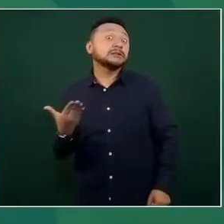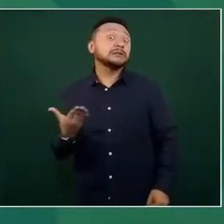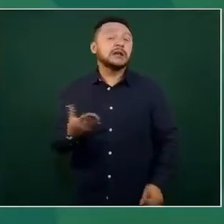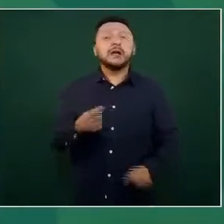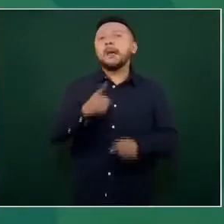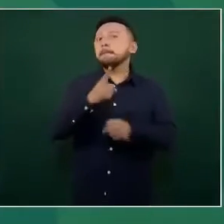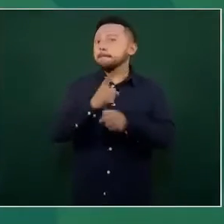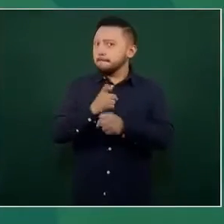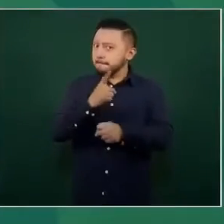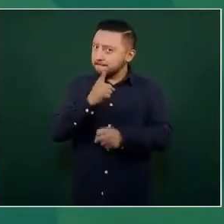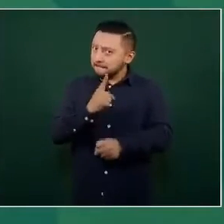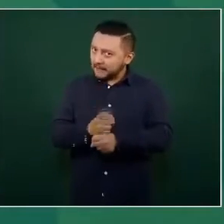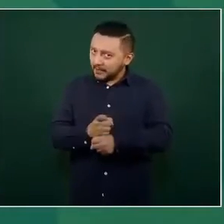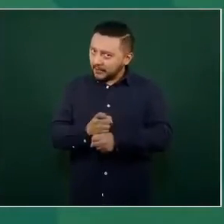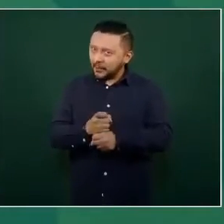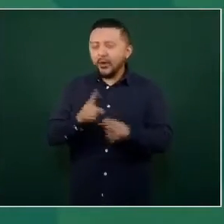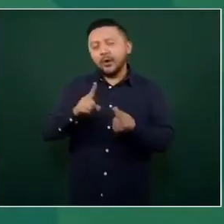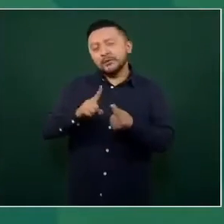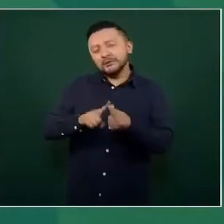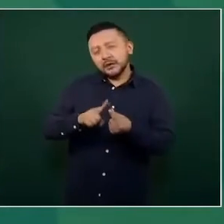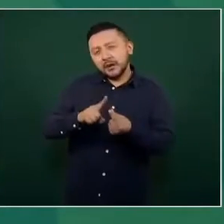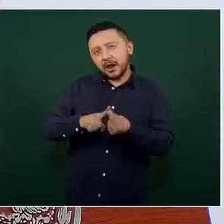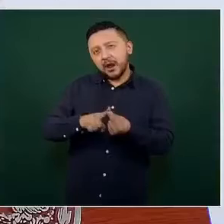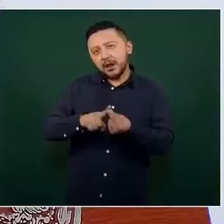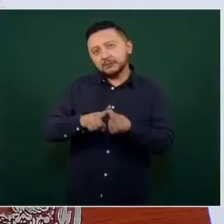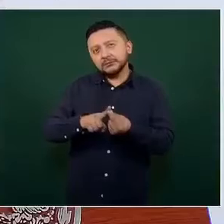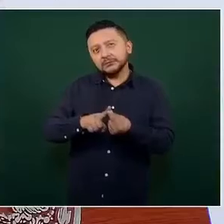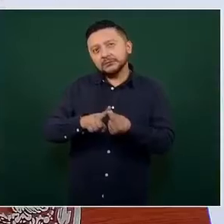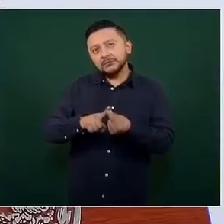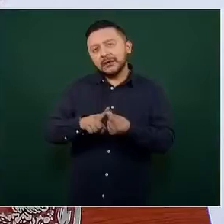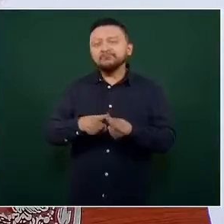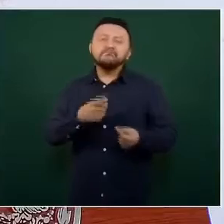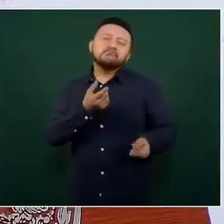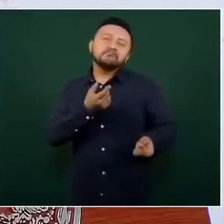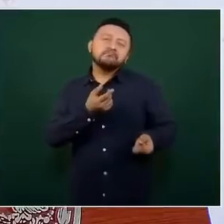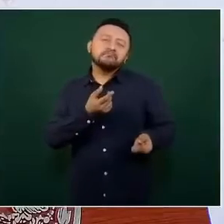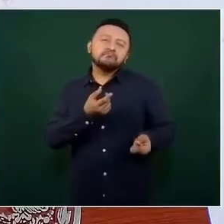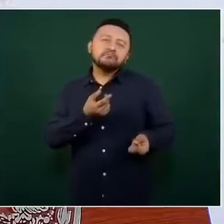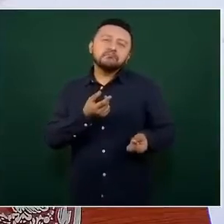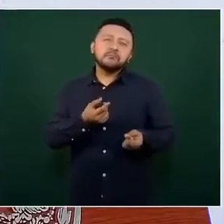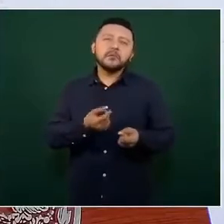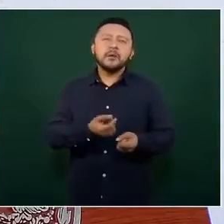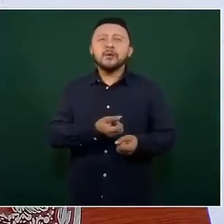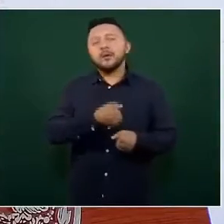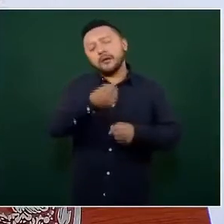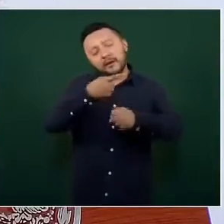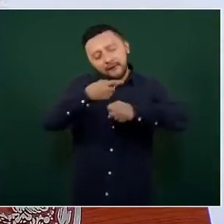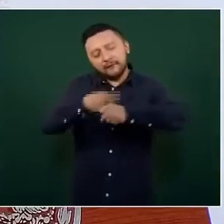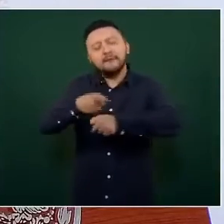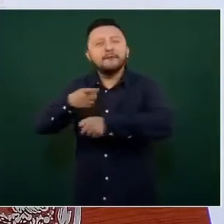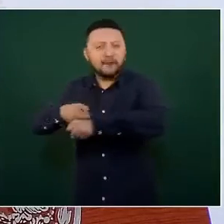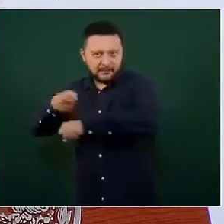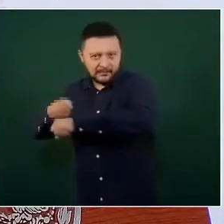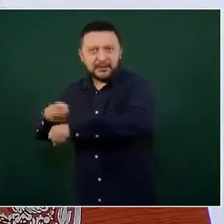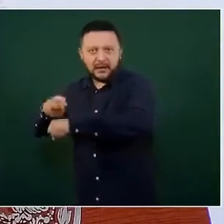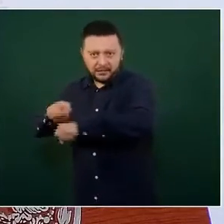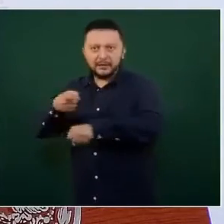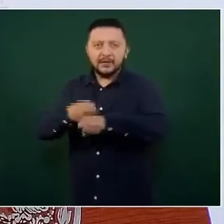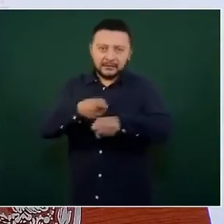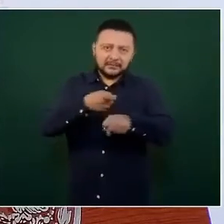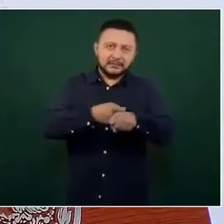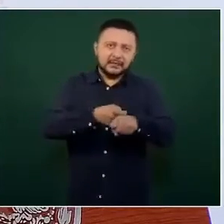los que tienen enfermedades crónicas,